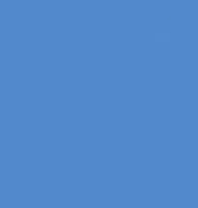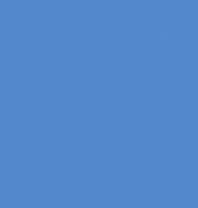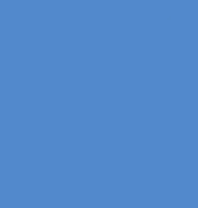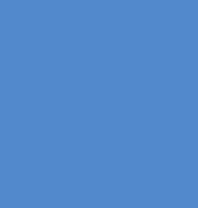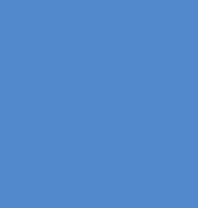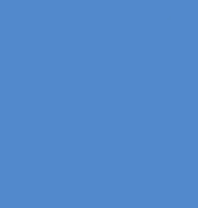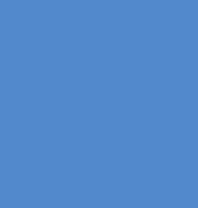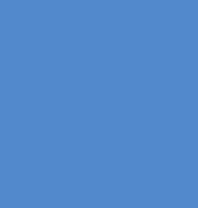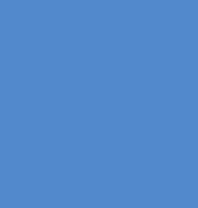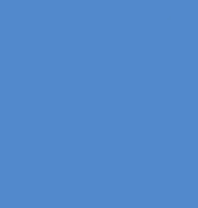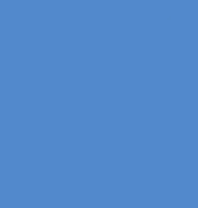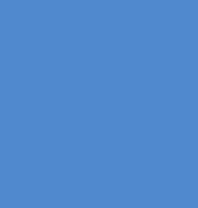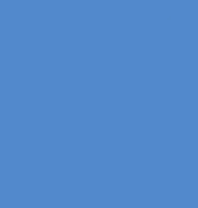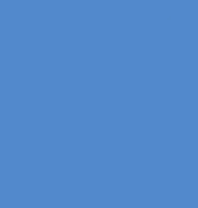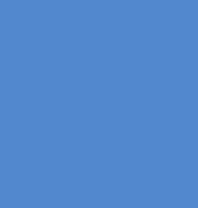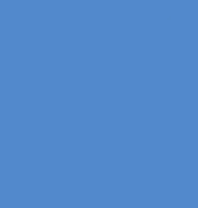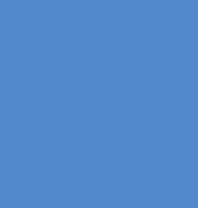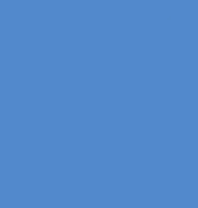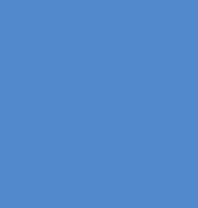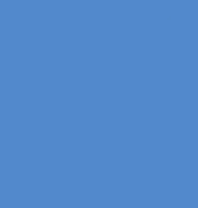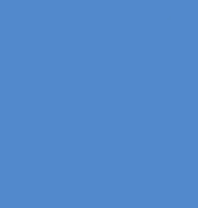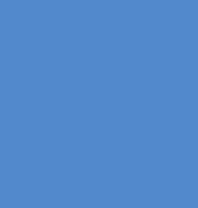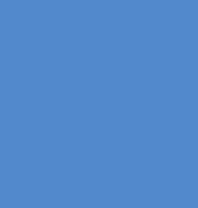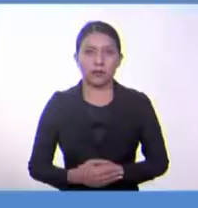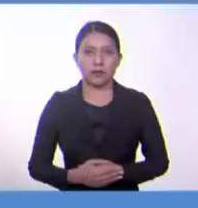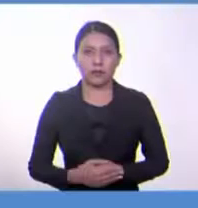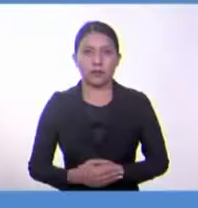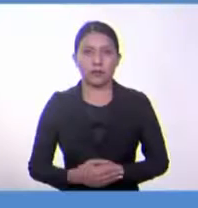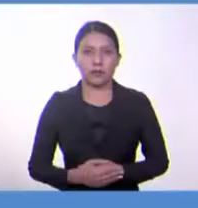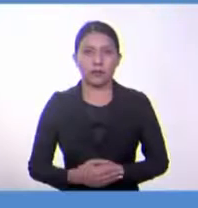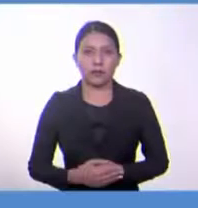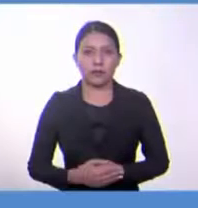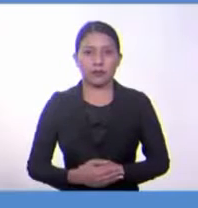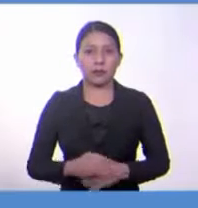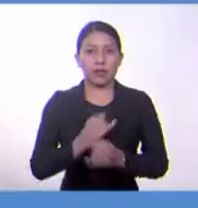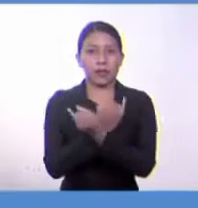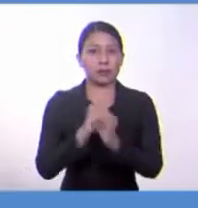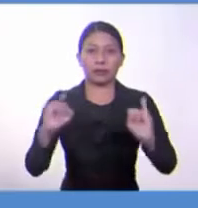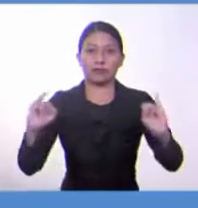Estudios Sociales, séptimo grado, Independencia.